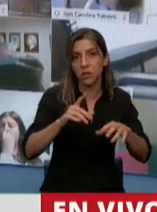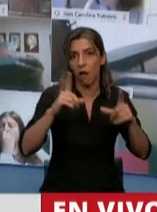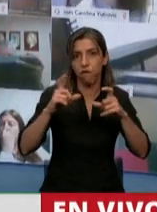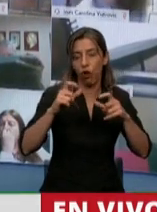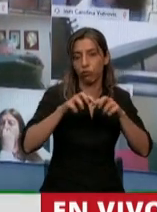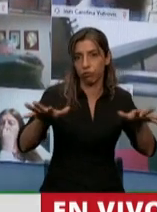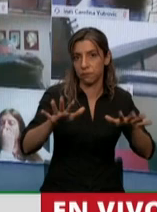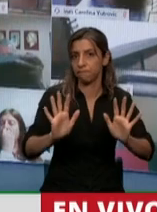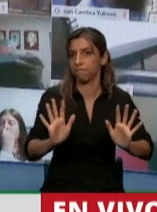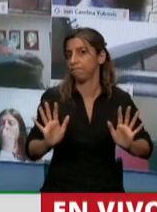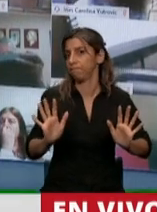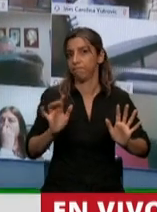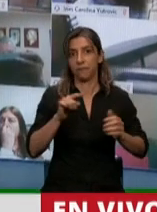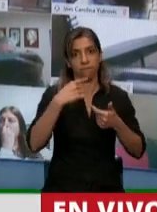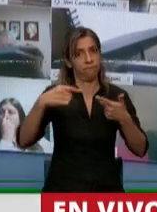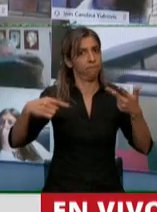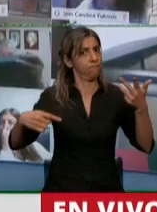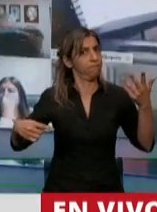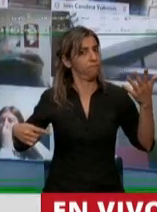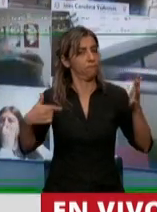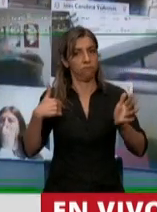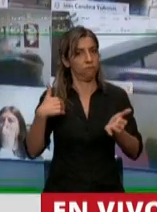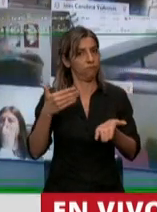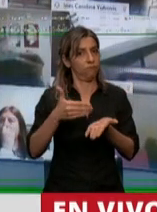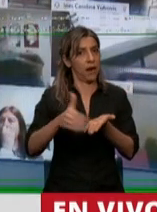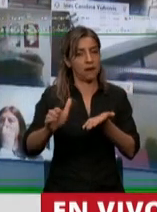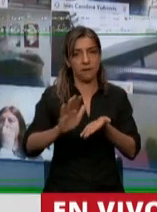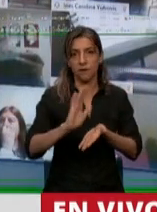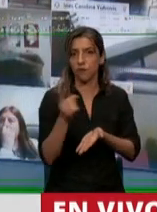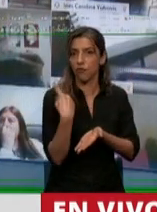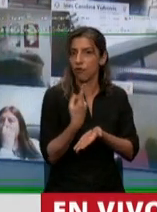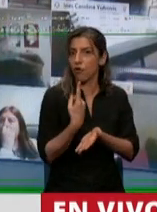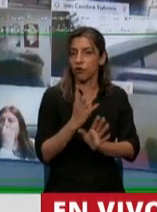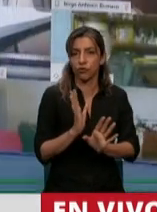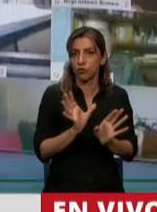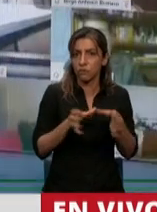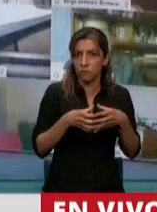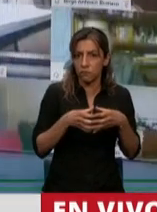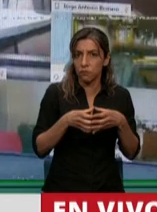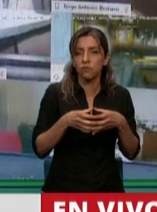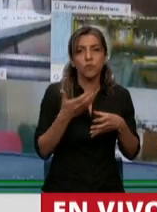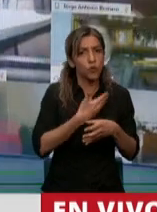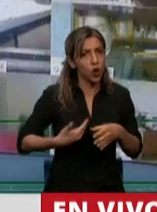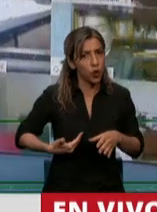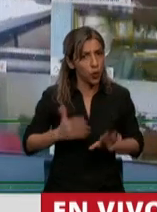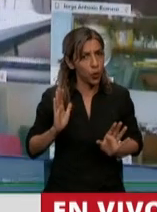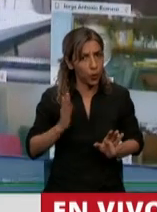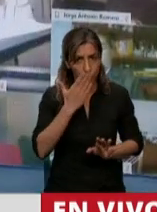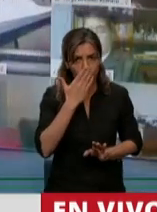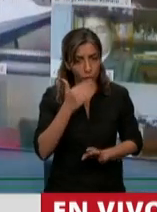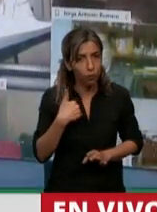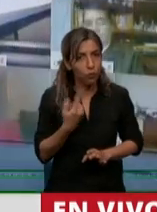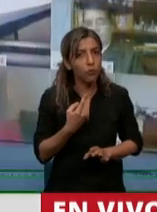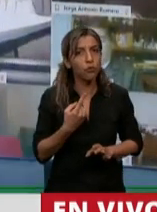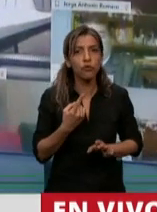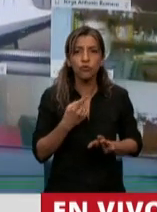Mire, Presidenta, nuestro equipo de gobierno en Córdoba en un gran número somos